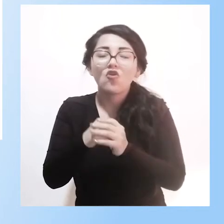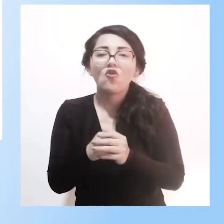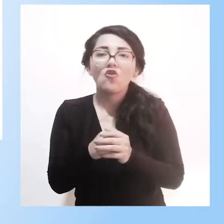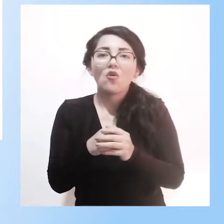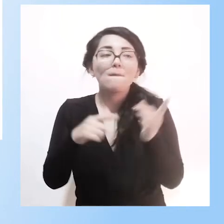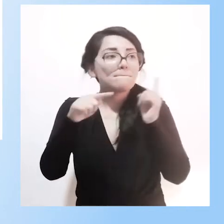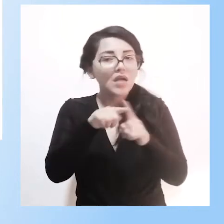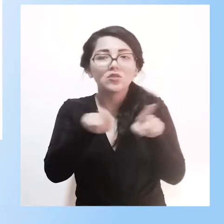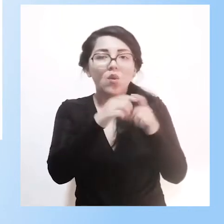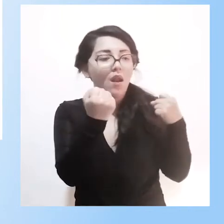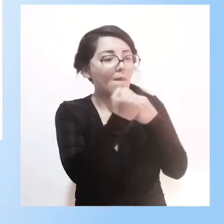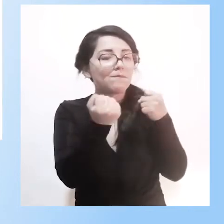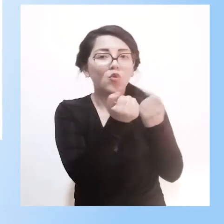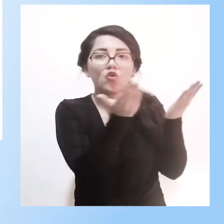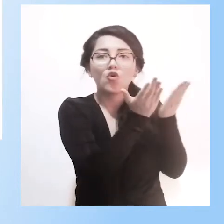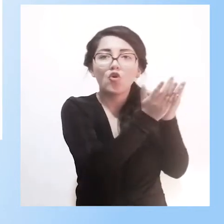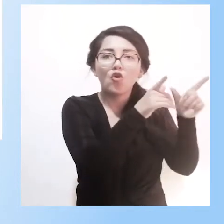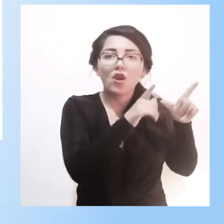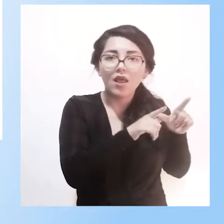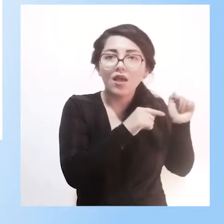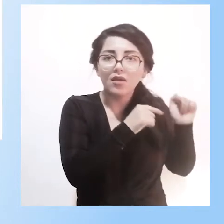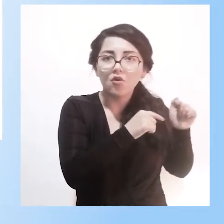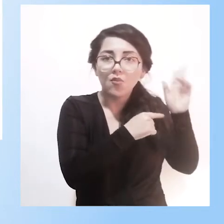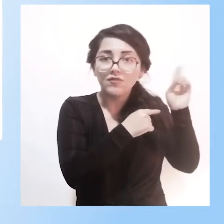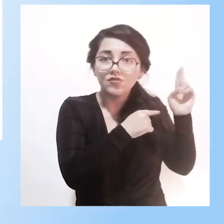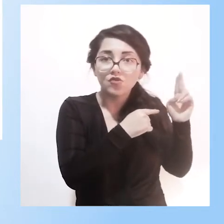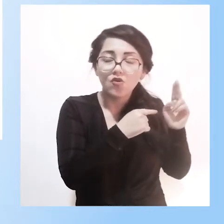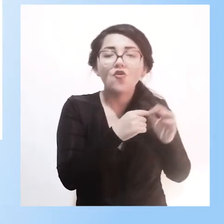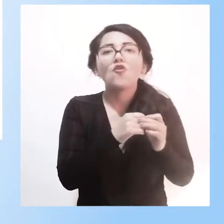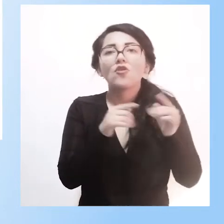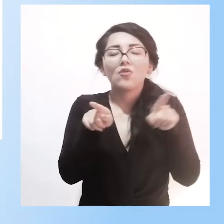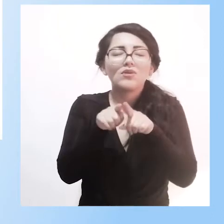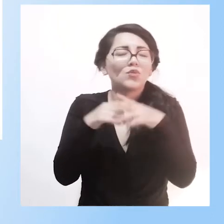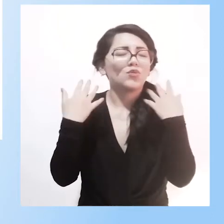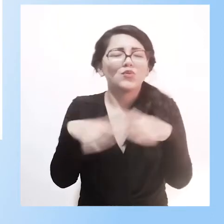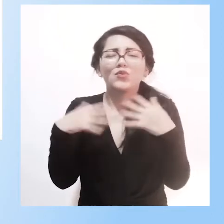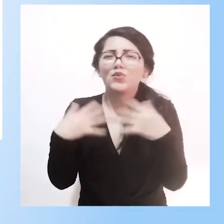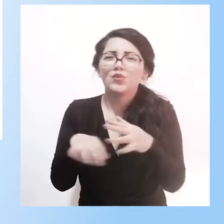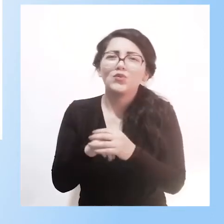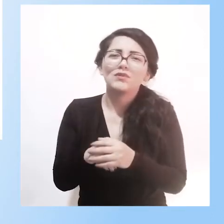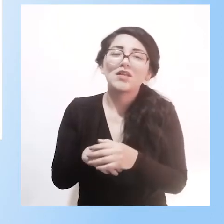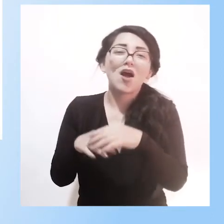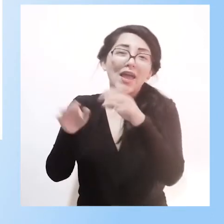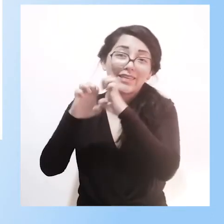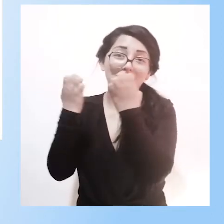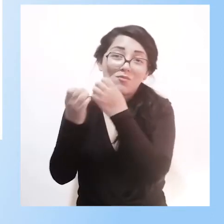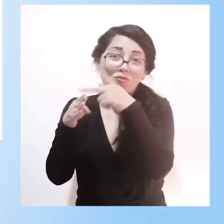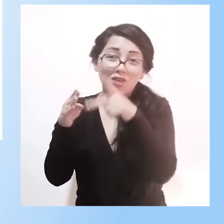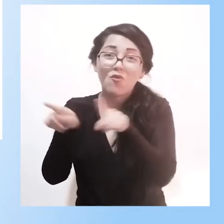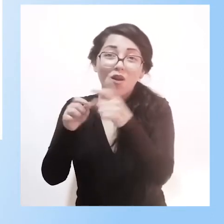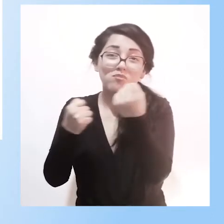sido, ese hace dos veces por semana, ha sido exitosísimo desde el punto de vista